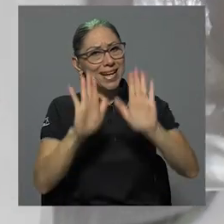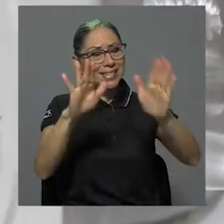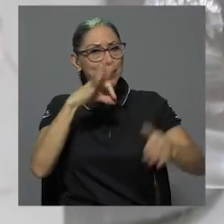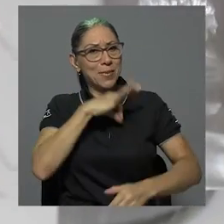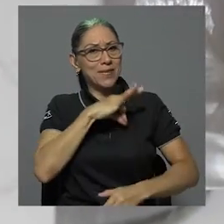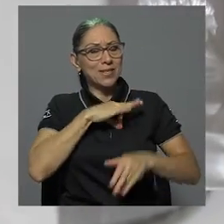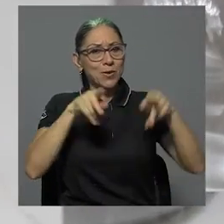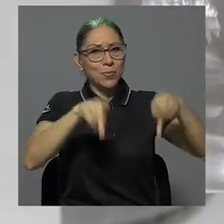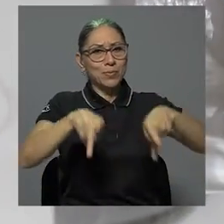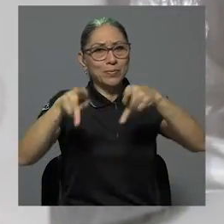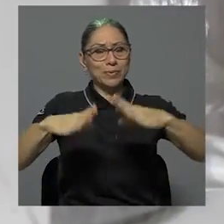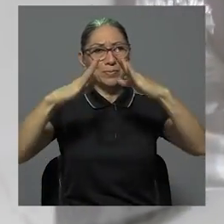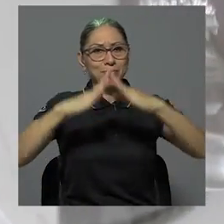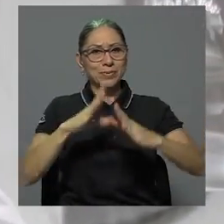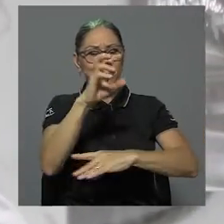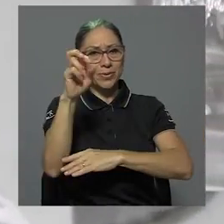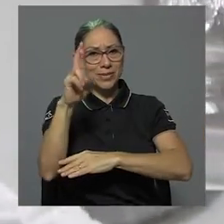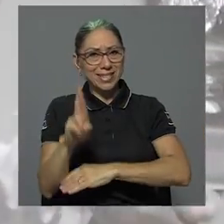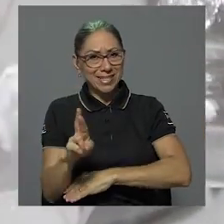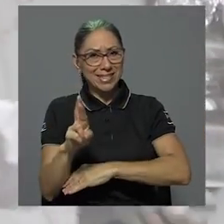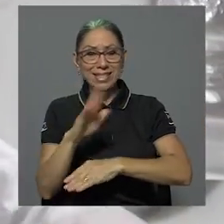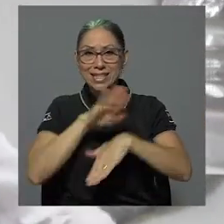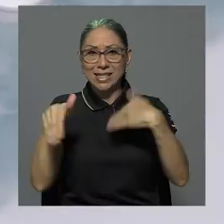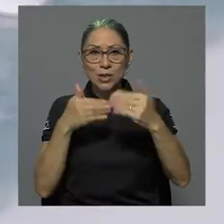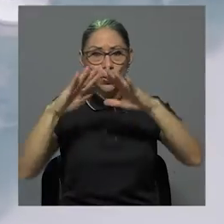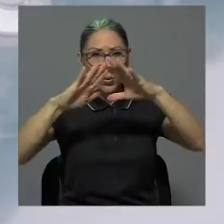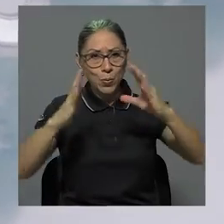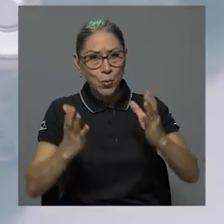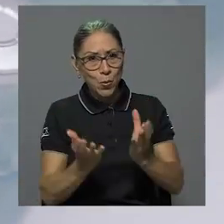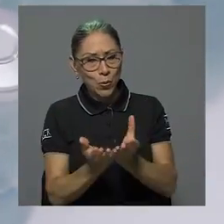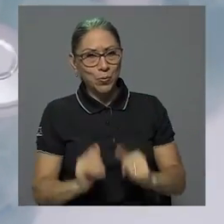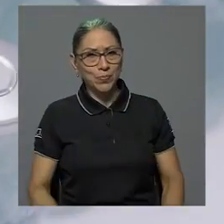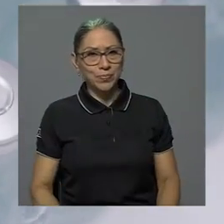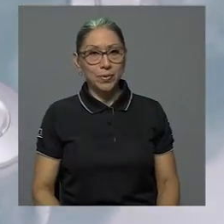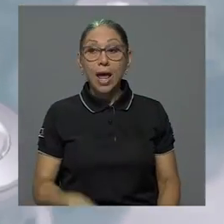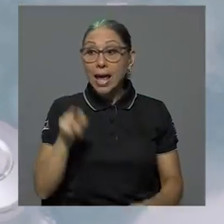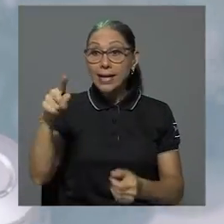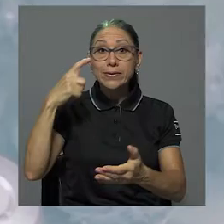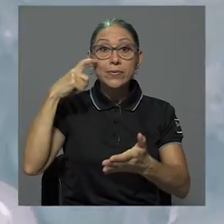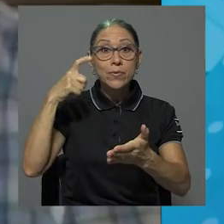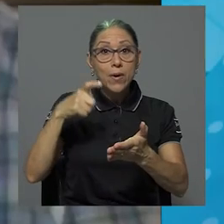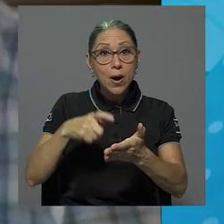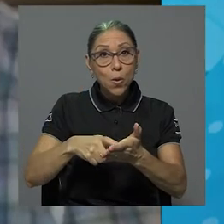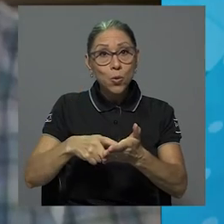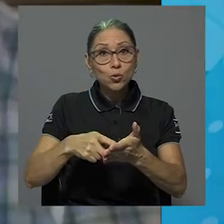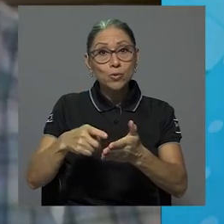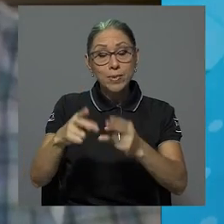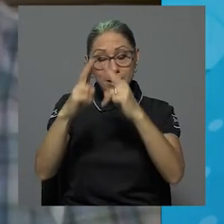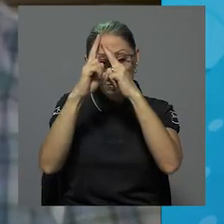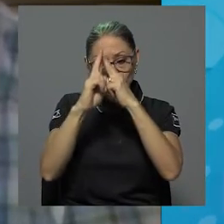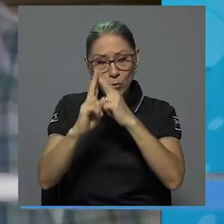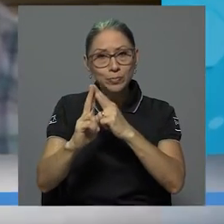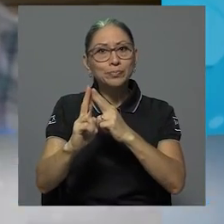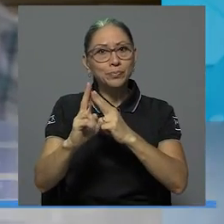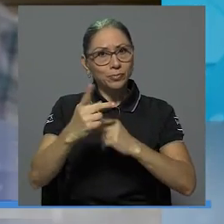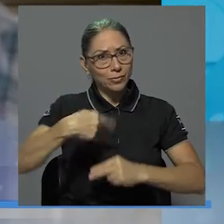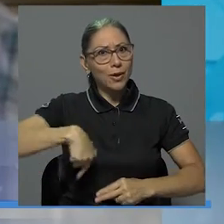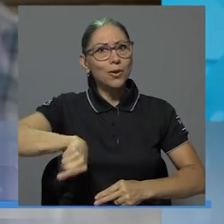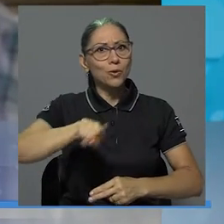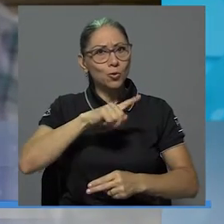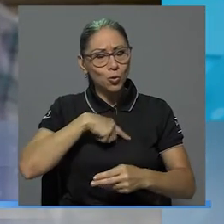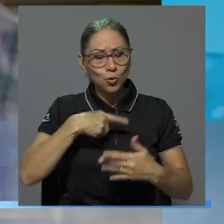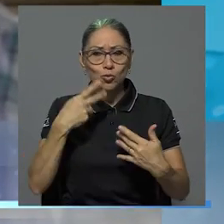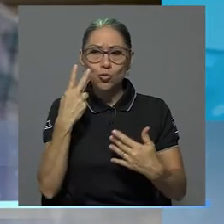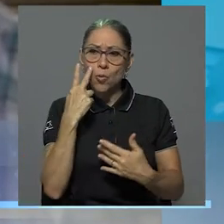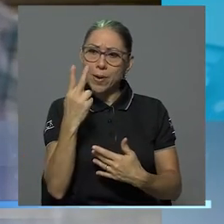beneficio de la ciudadanía costarricense y del mundo. Es un reconocimiento que lo tomamos como el